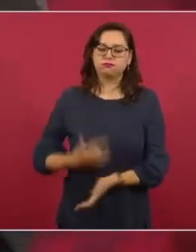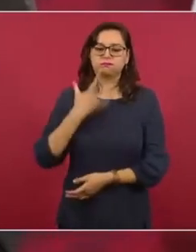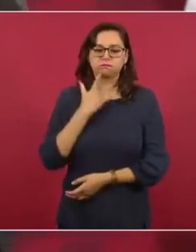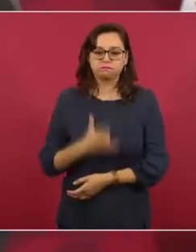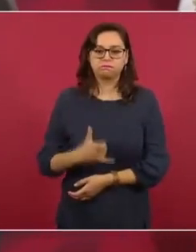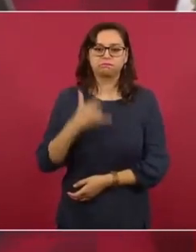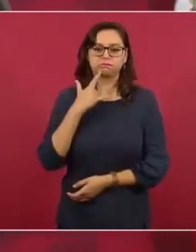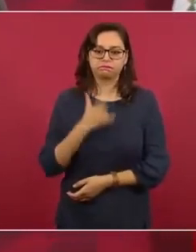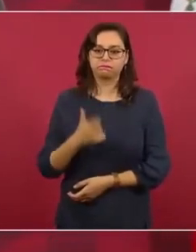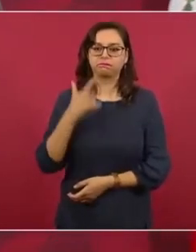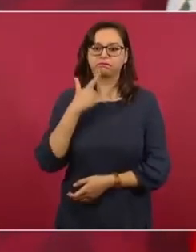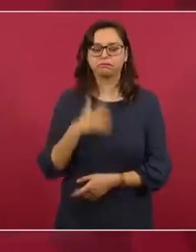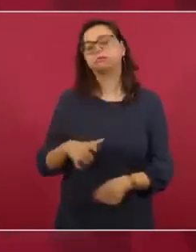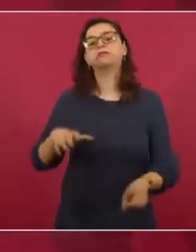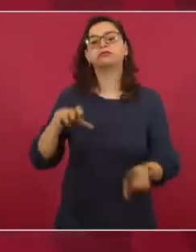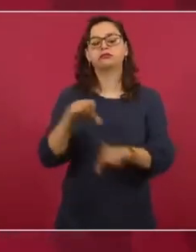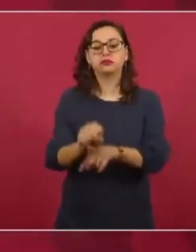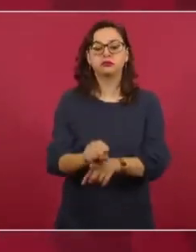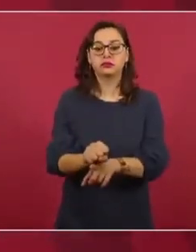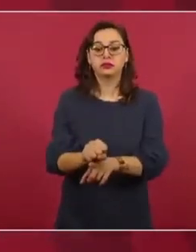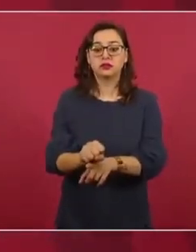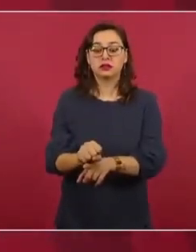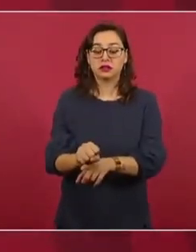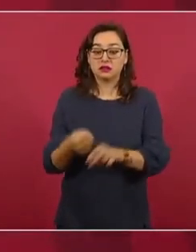Si nos da miedo, ya,